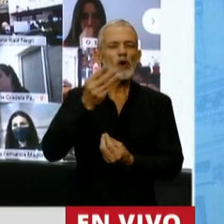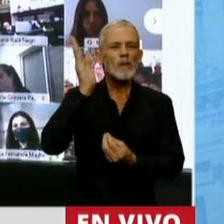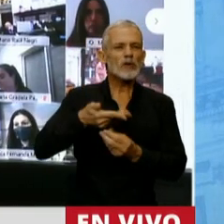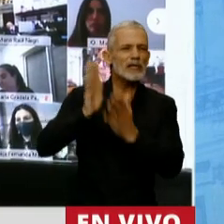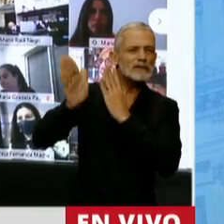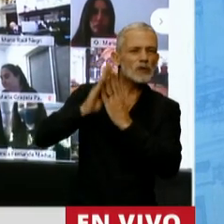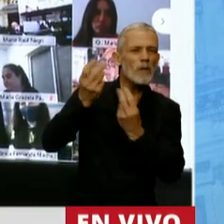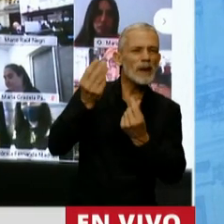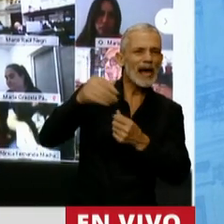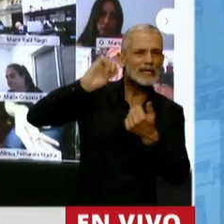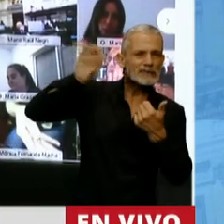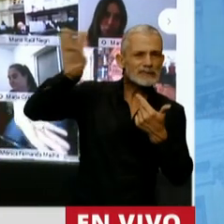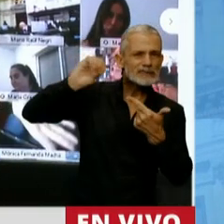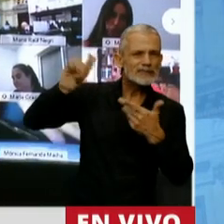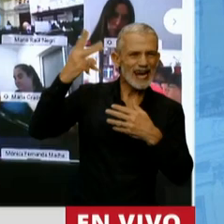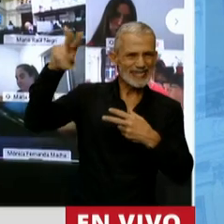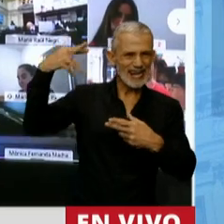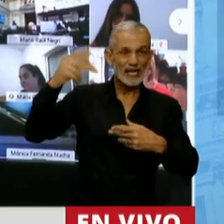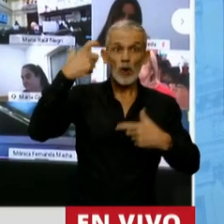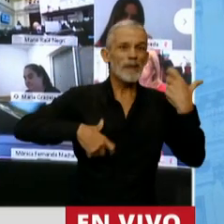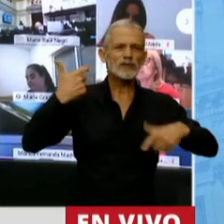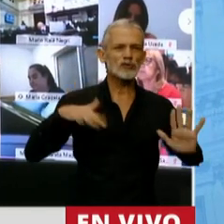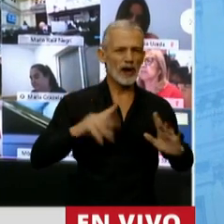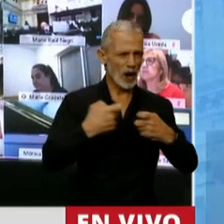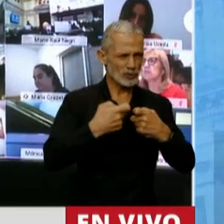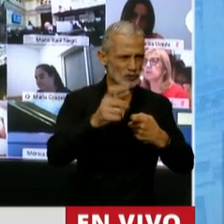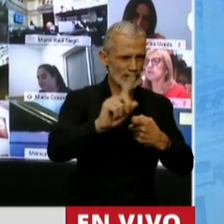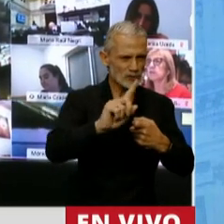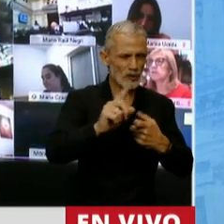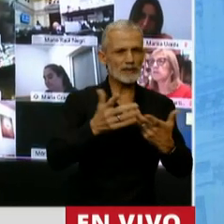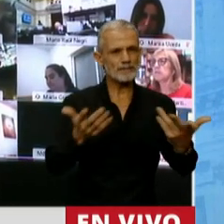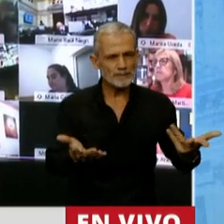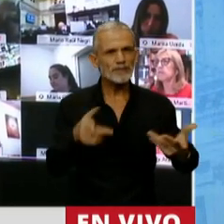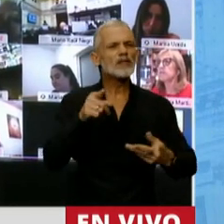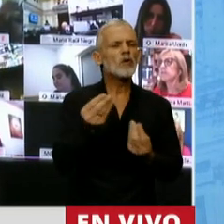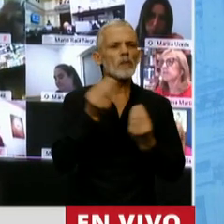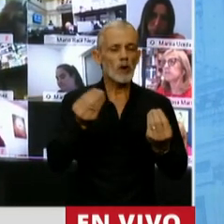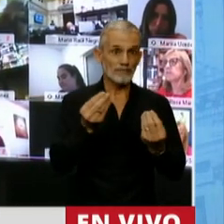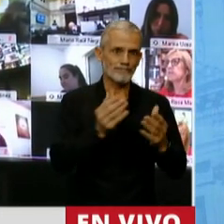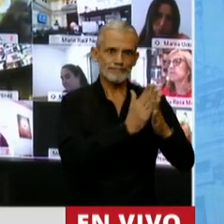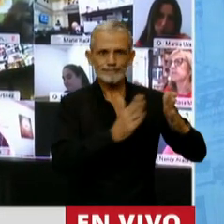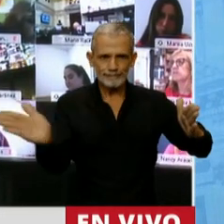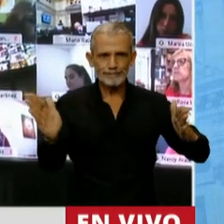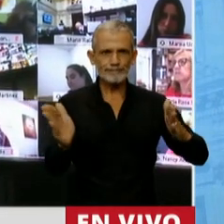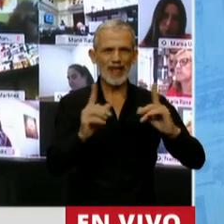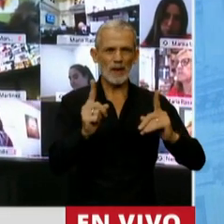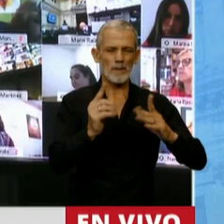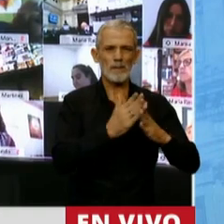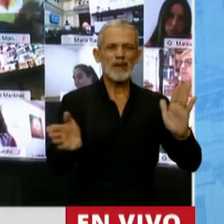capitales realizada por individuos. Obviamente, esto sucedió en el marco de esa